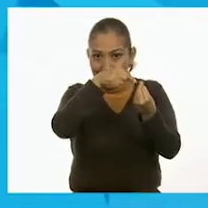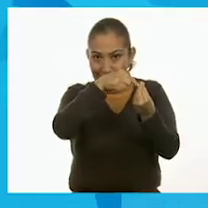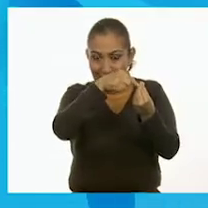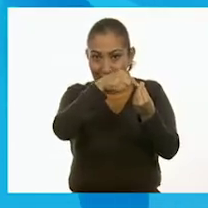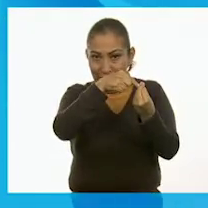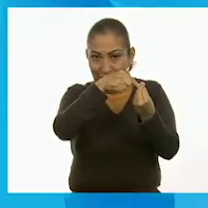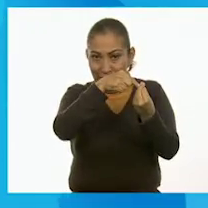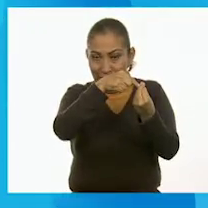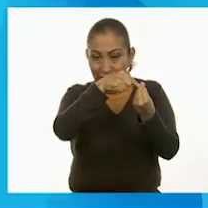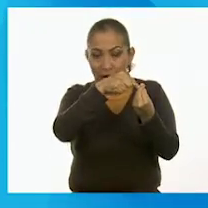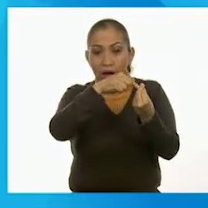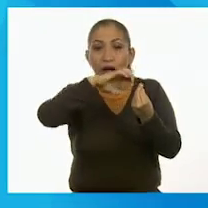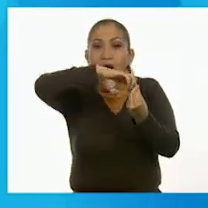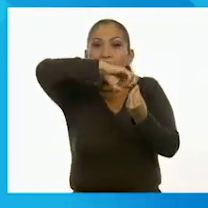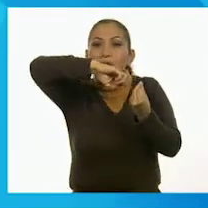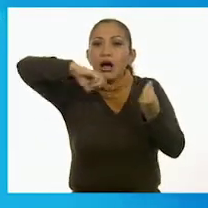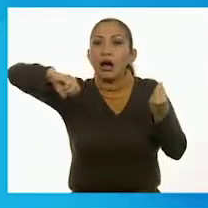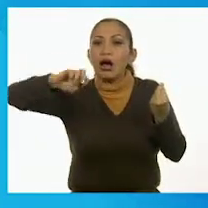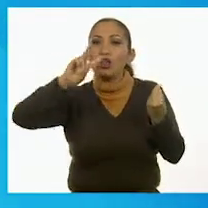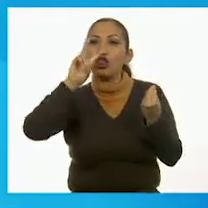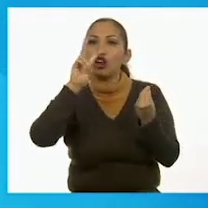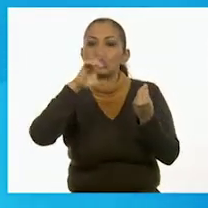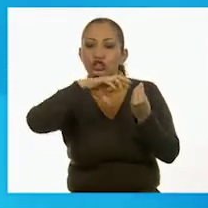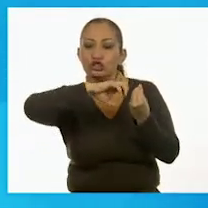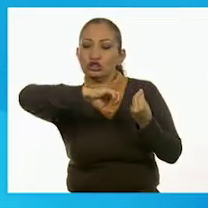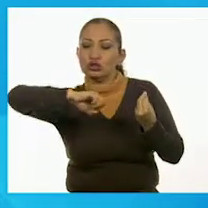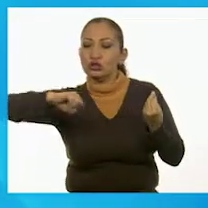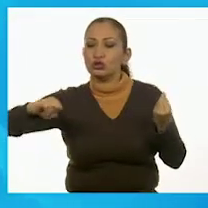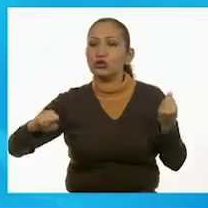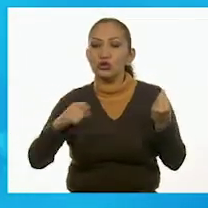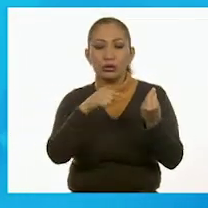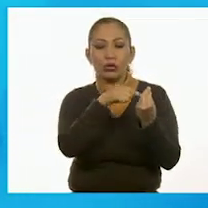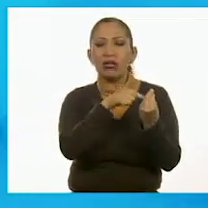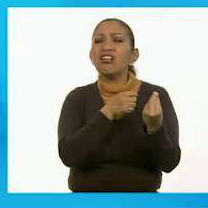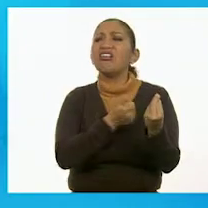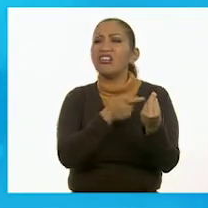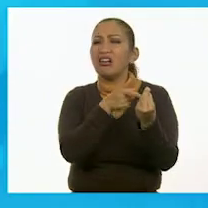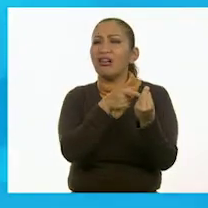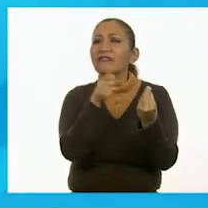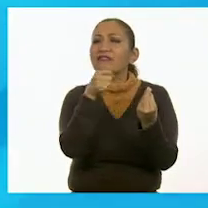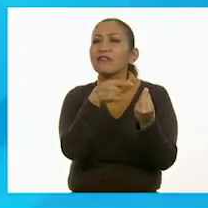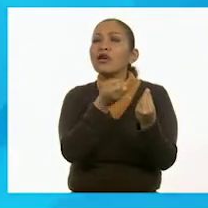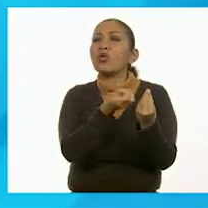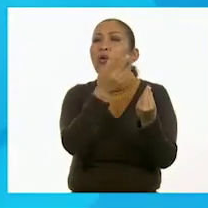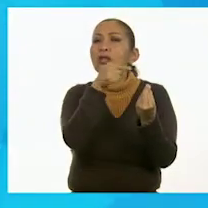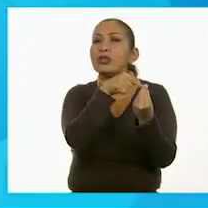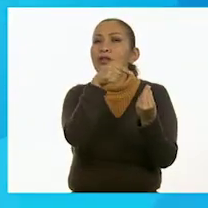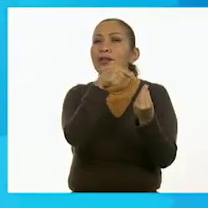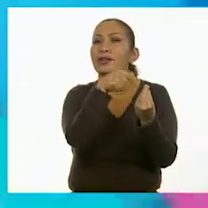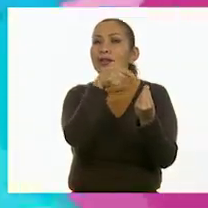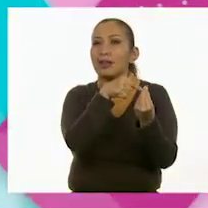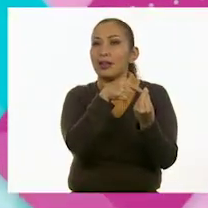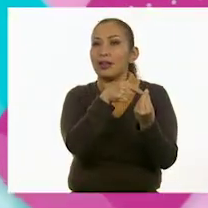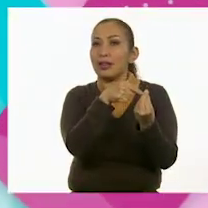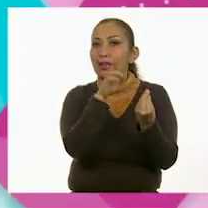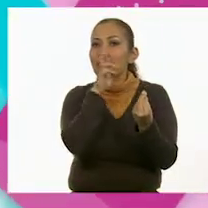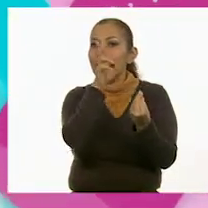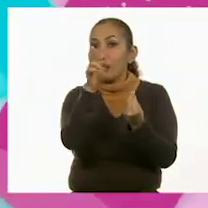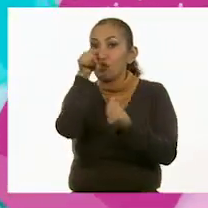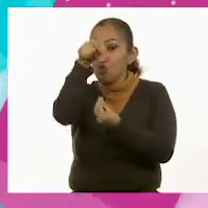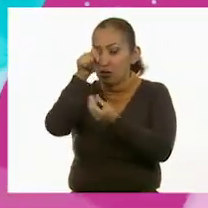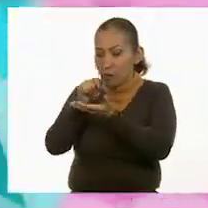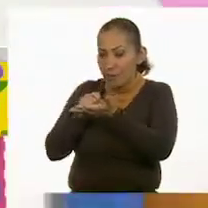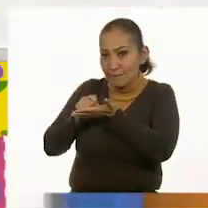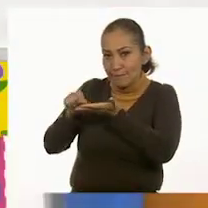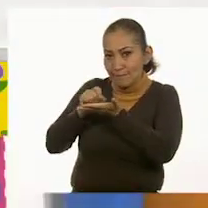voy a quitar dos. Dos. ¿Cuántas son? Si ya sabes la respuesta, anótala.